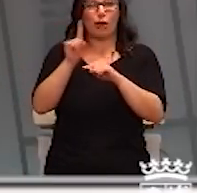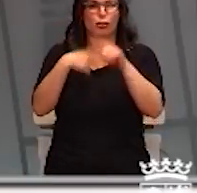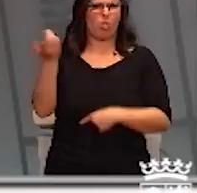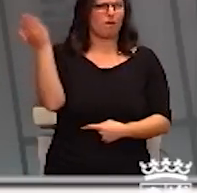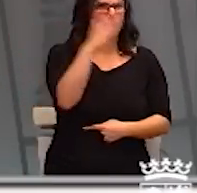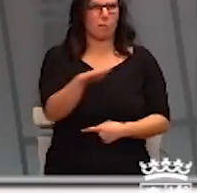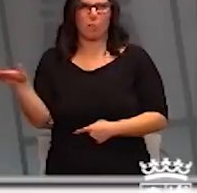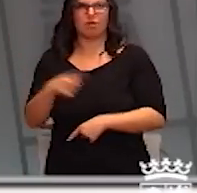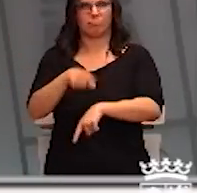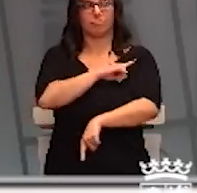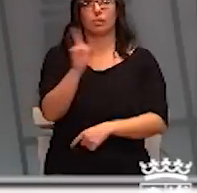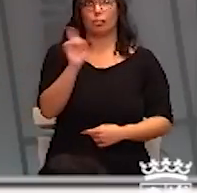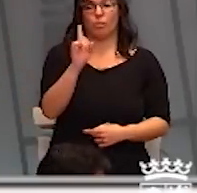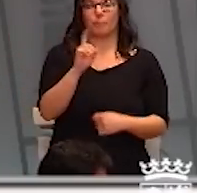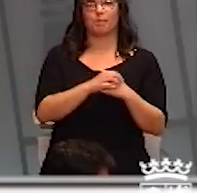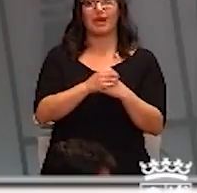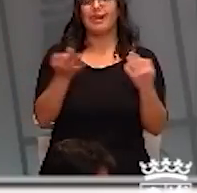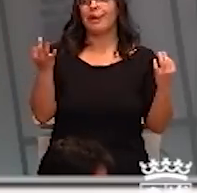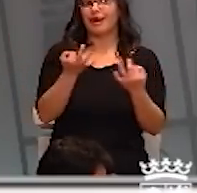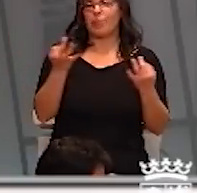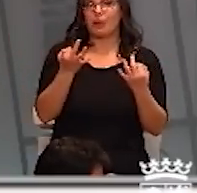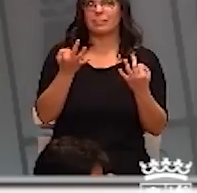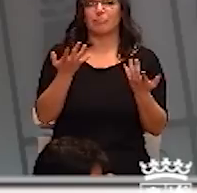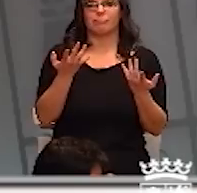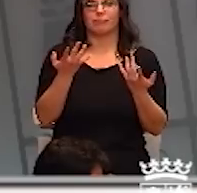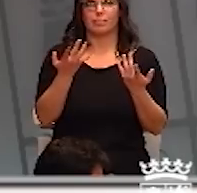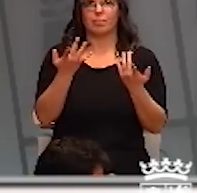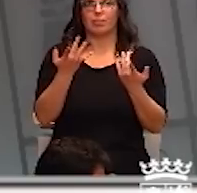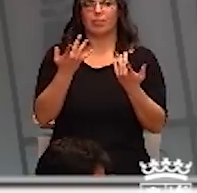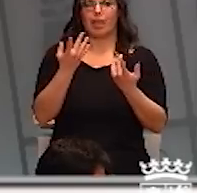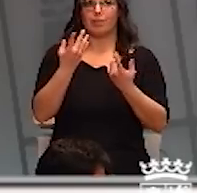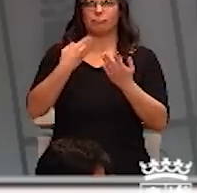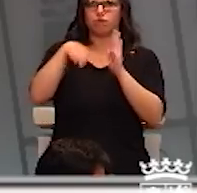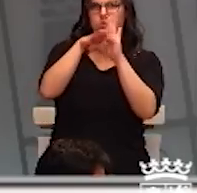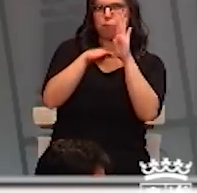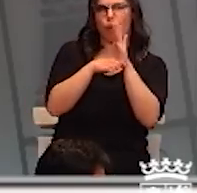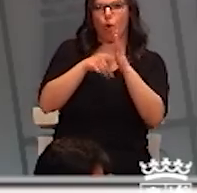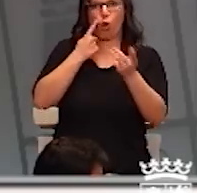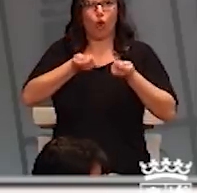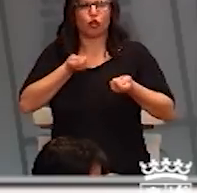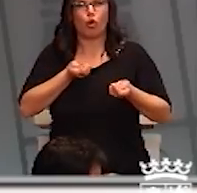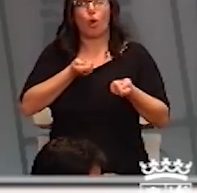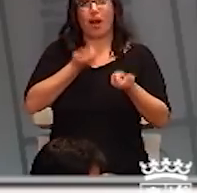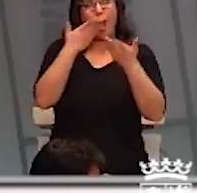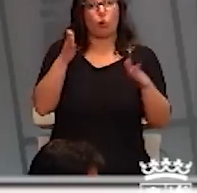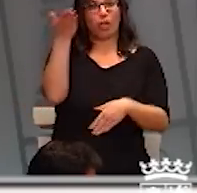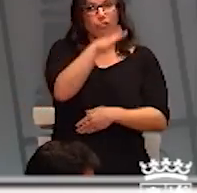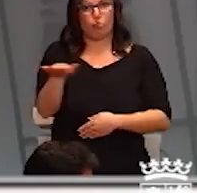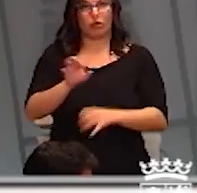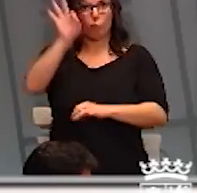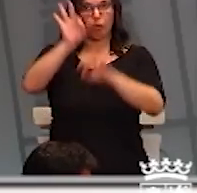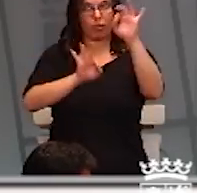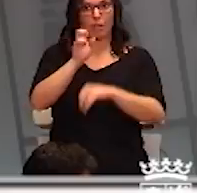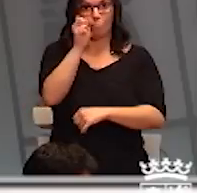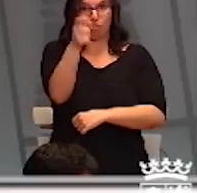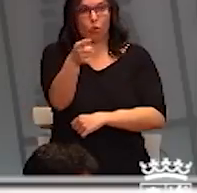¿Por qué, si la infección no es letal, estamos haciendo todas estas actuaciones por dos motivos fundamentales? Porque si conseguimos